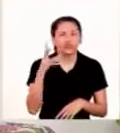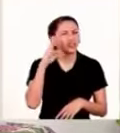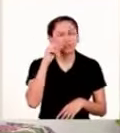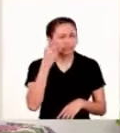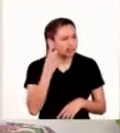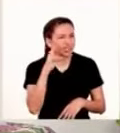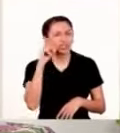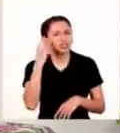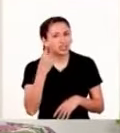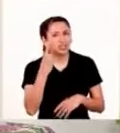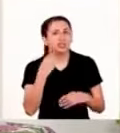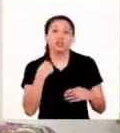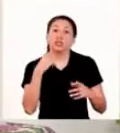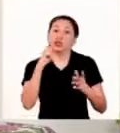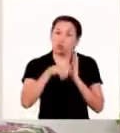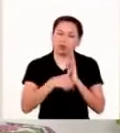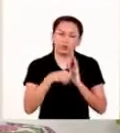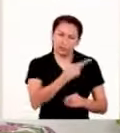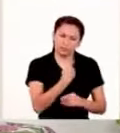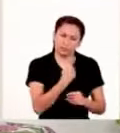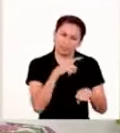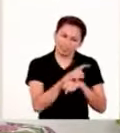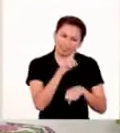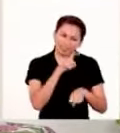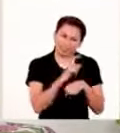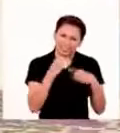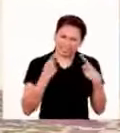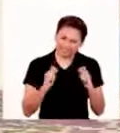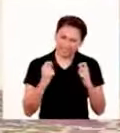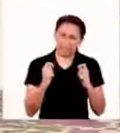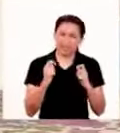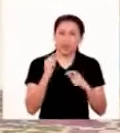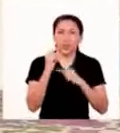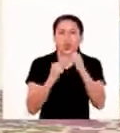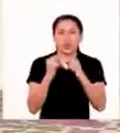entendía y viceversa. Pero empezamos a trabajar en eso.